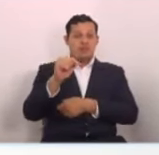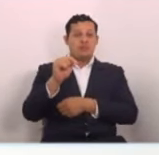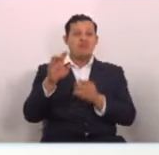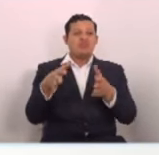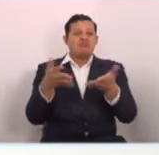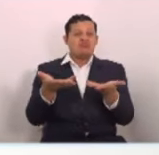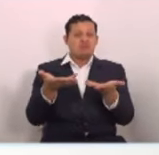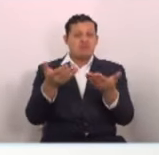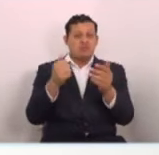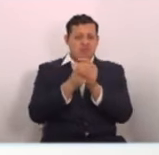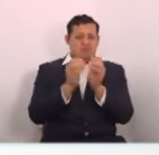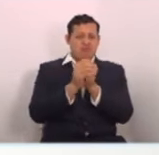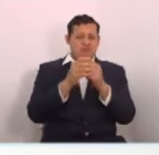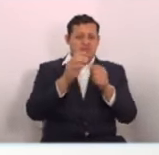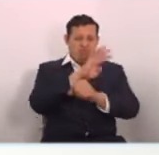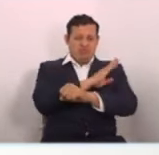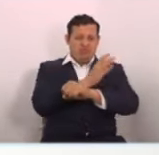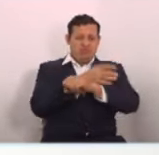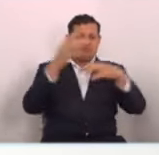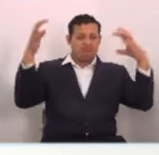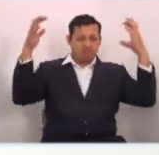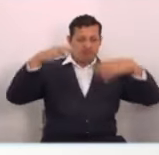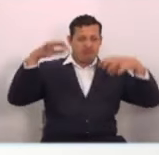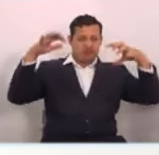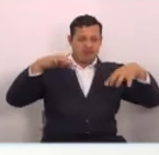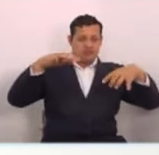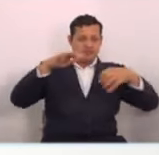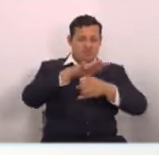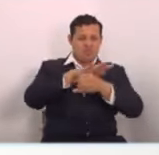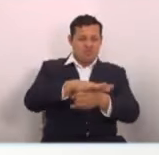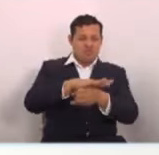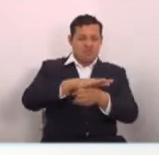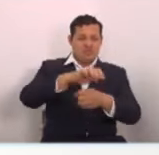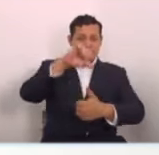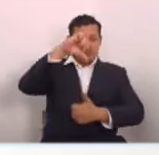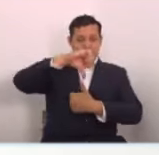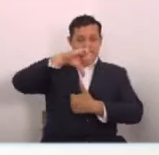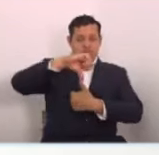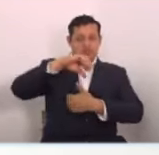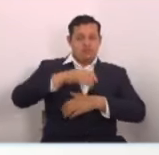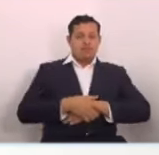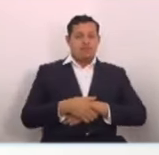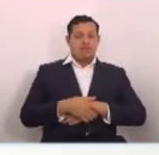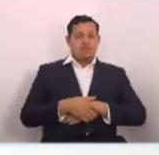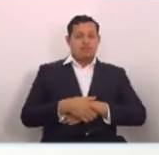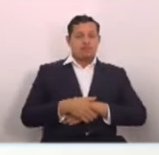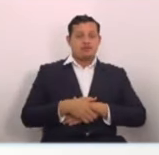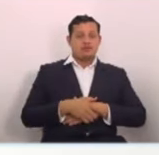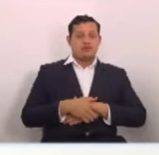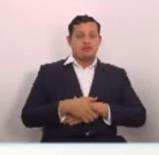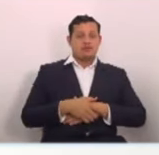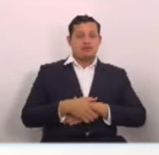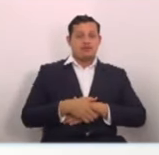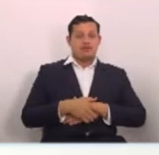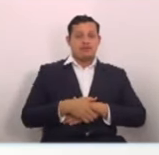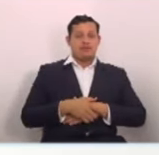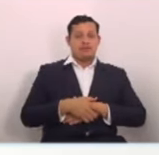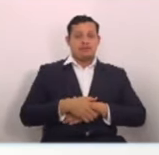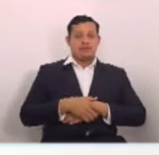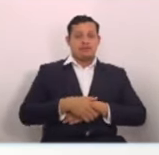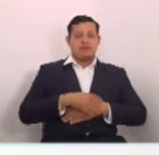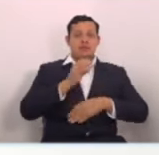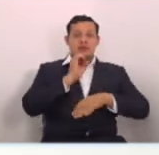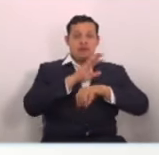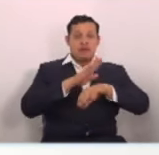intensas lluvias y las causadas por las bajas presiones sobre Centroamérica. Ellos ponían en su cuenta de Twitter, Atención, se emite